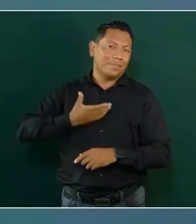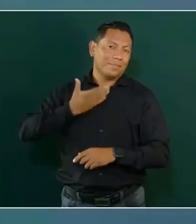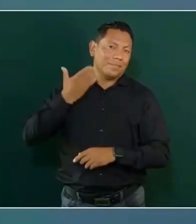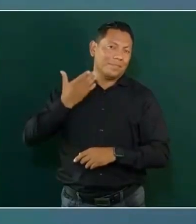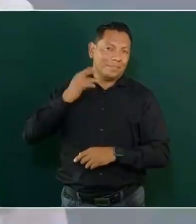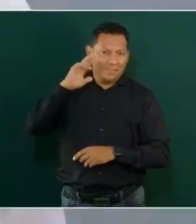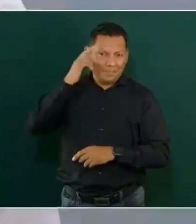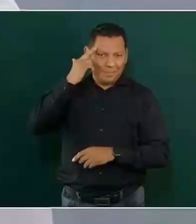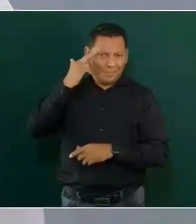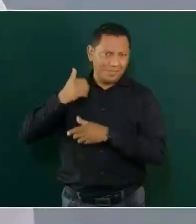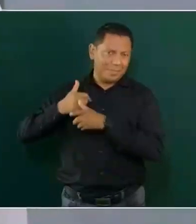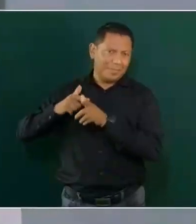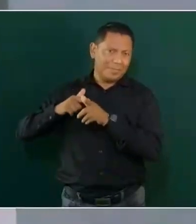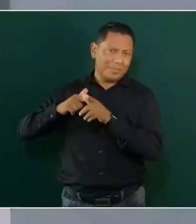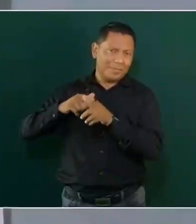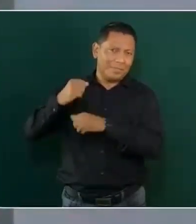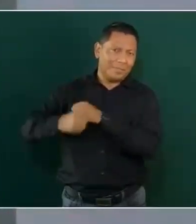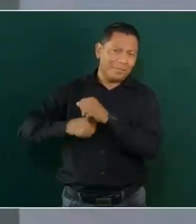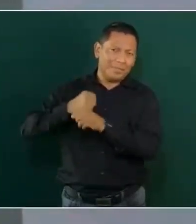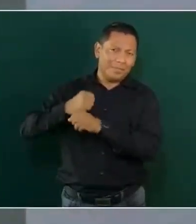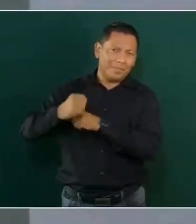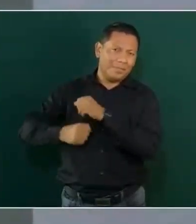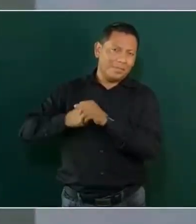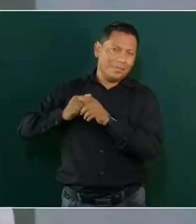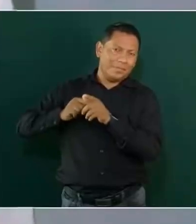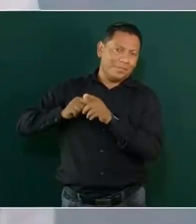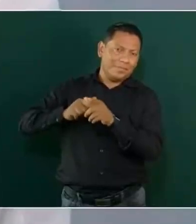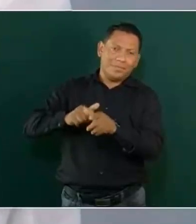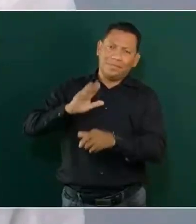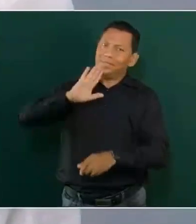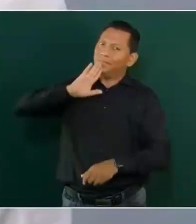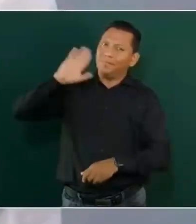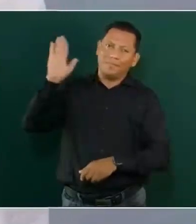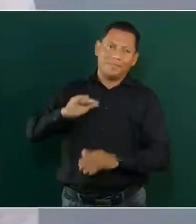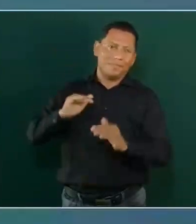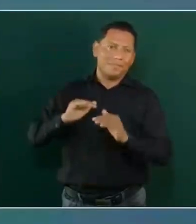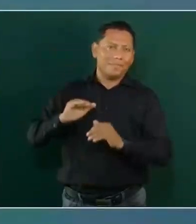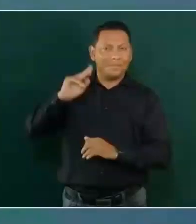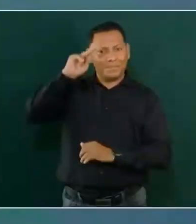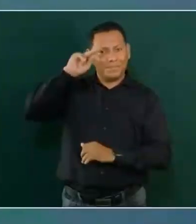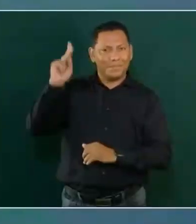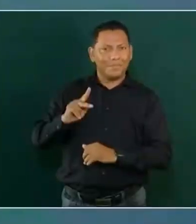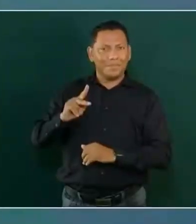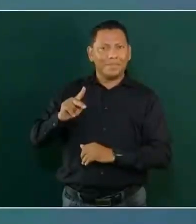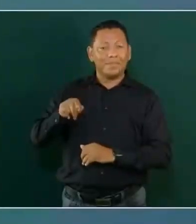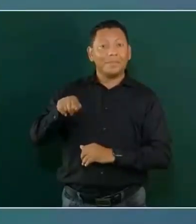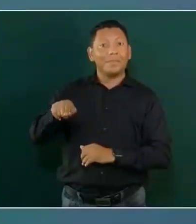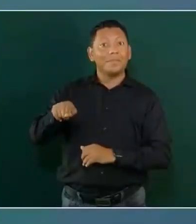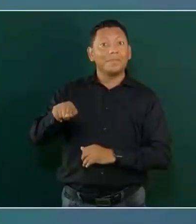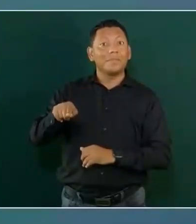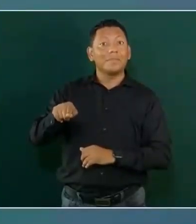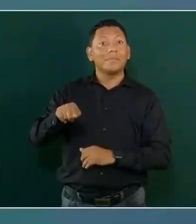rancio, votó en contra